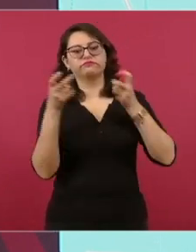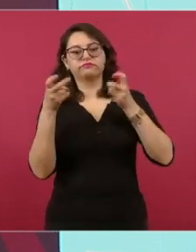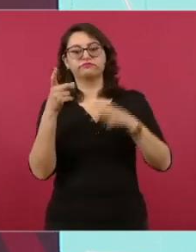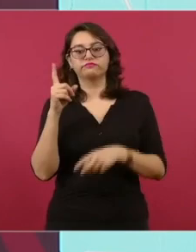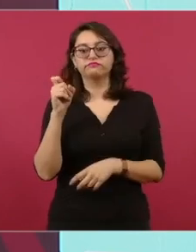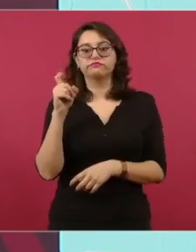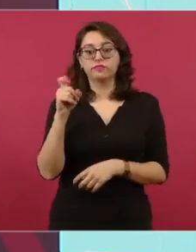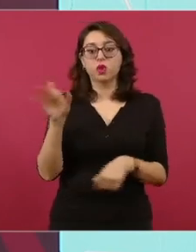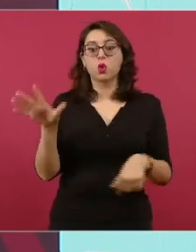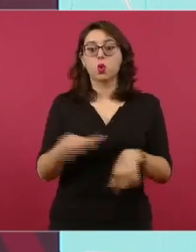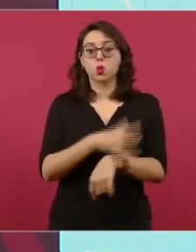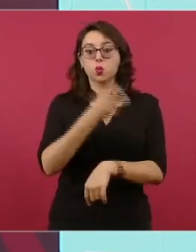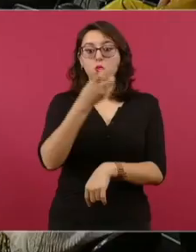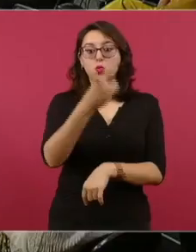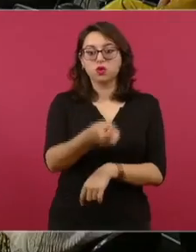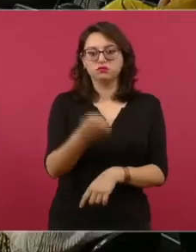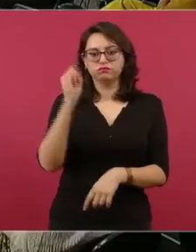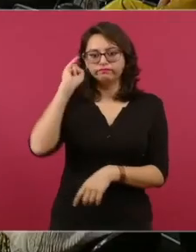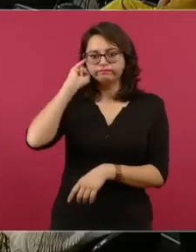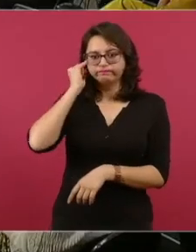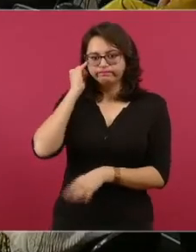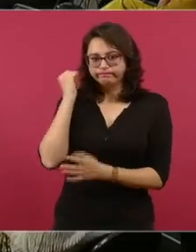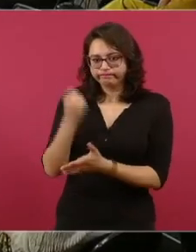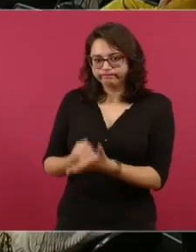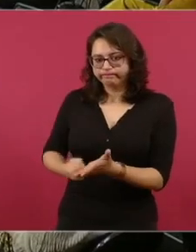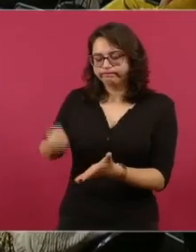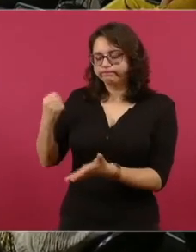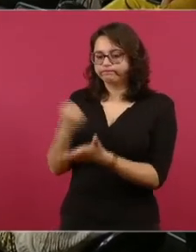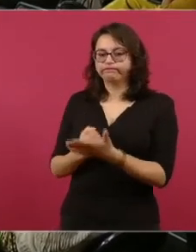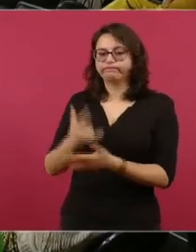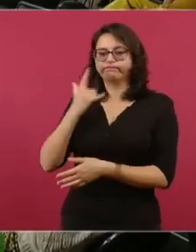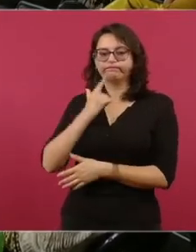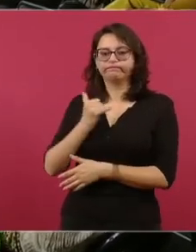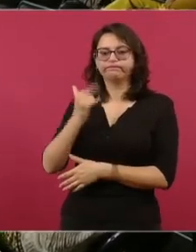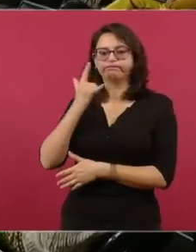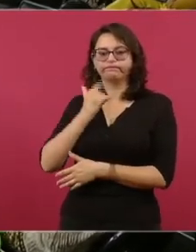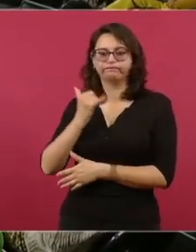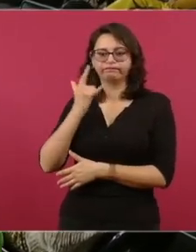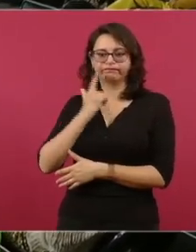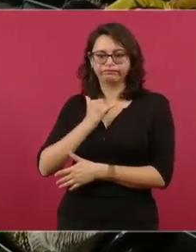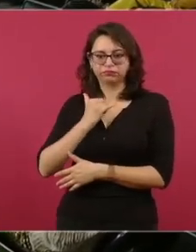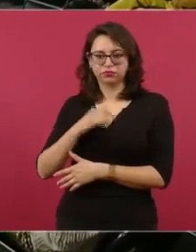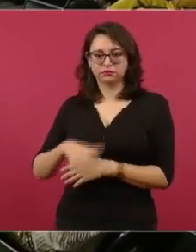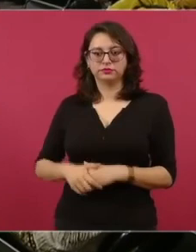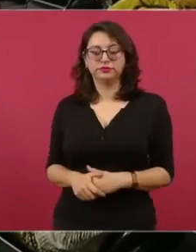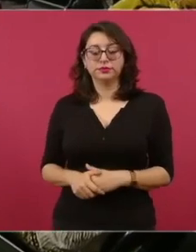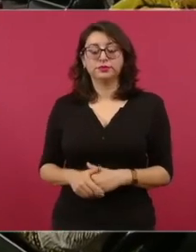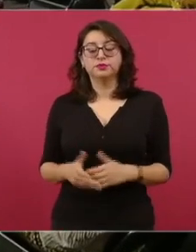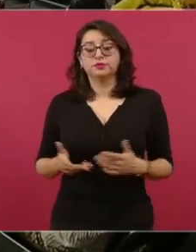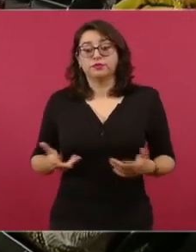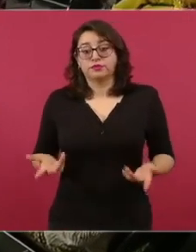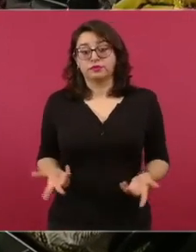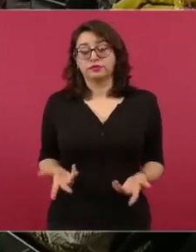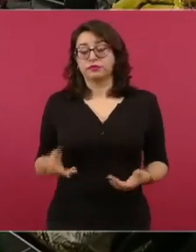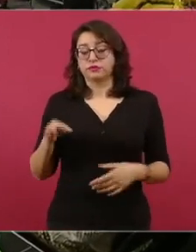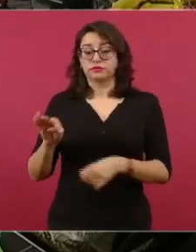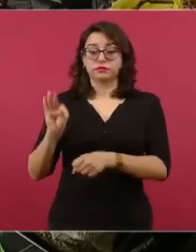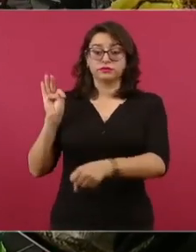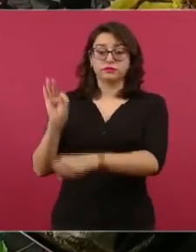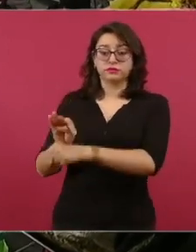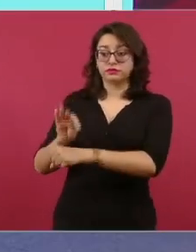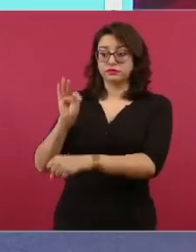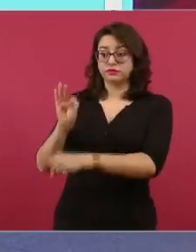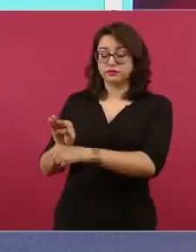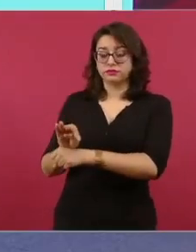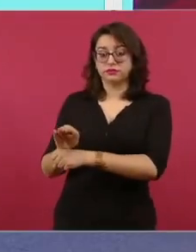¿Quiénes han defendido a los mayas? Pues muchos, desde luego los propios mayas, pero